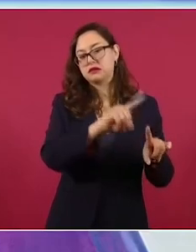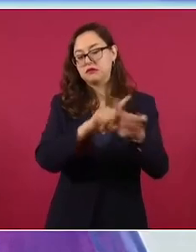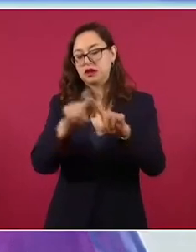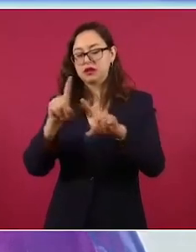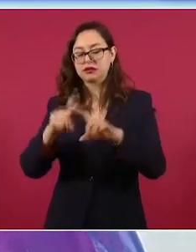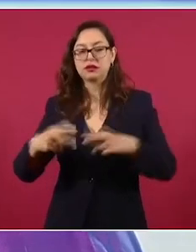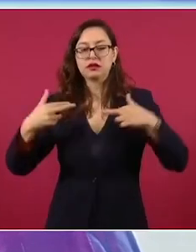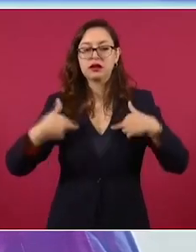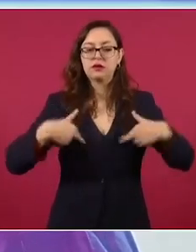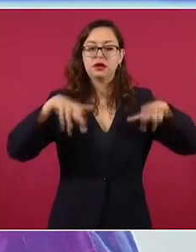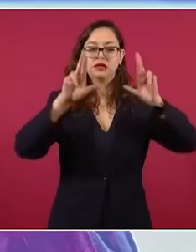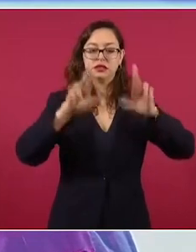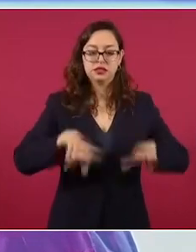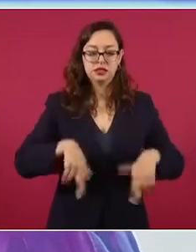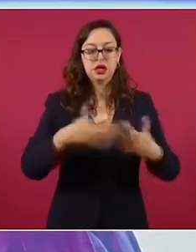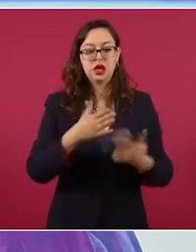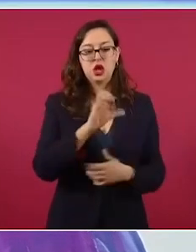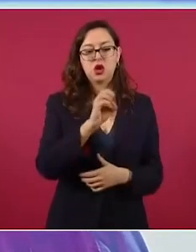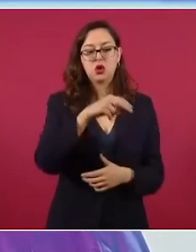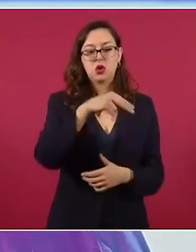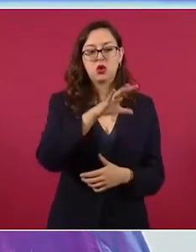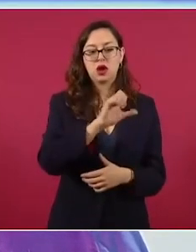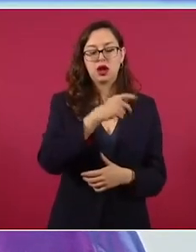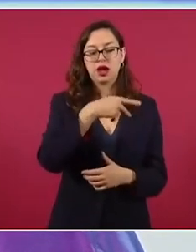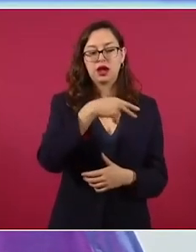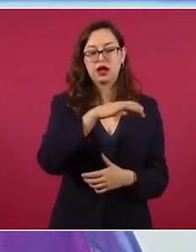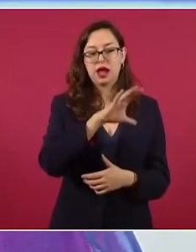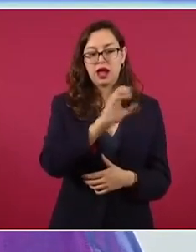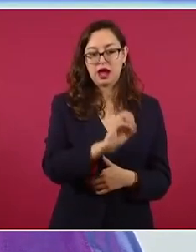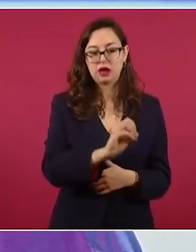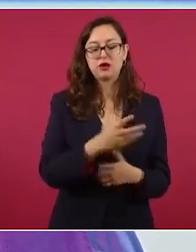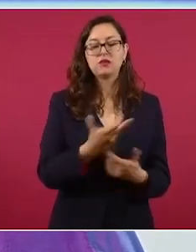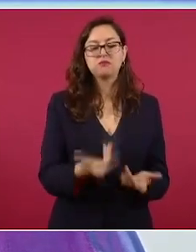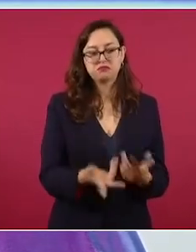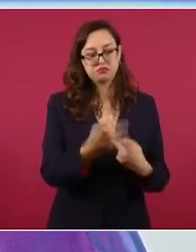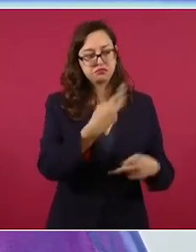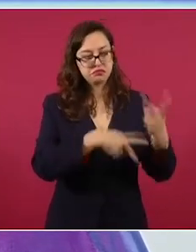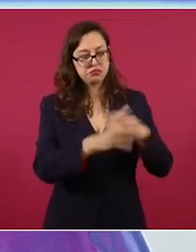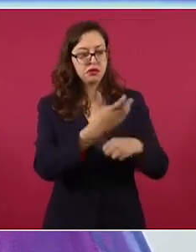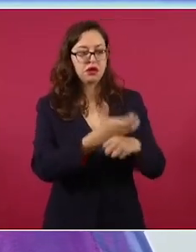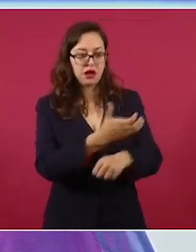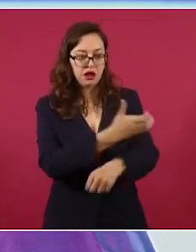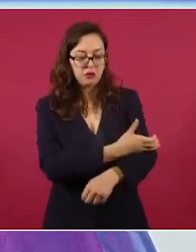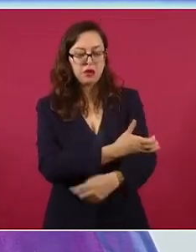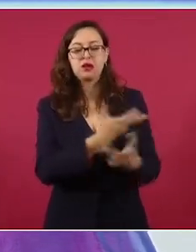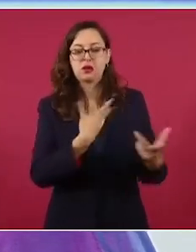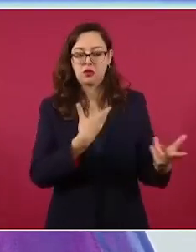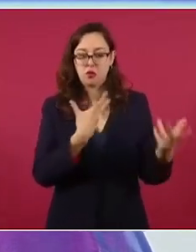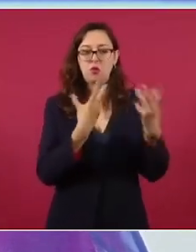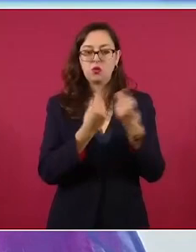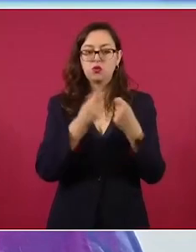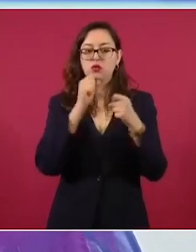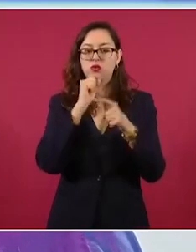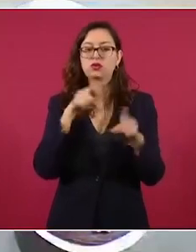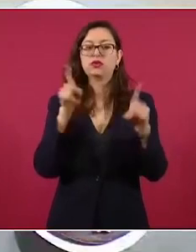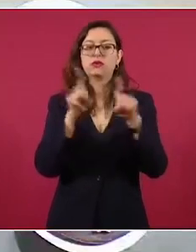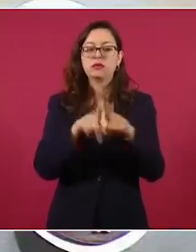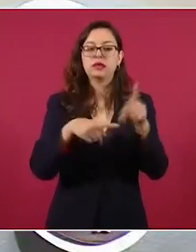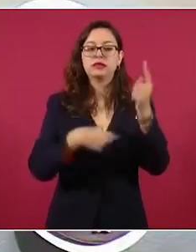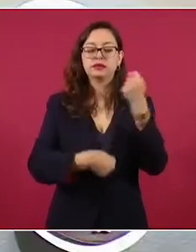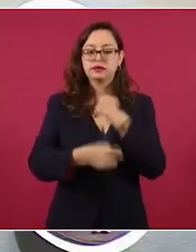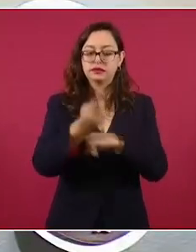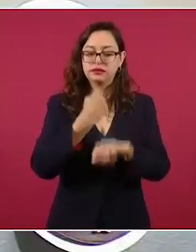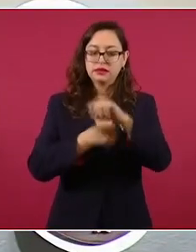Confederación de Cámaras Nacionales de Comercio, Servicios y Turismo, que es la CONCANACO que nos acompaña el día de hoy, también las tiendas